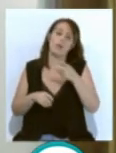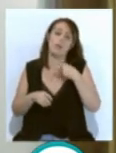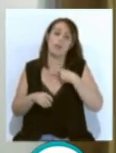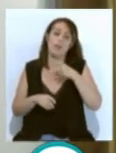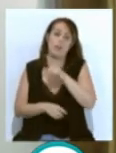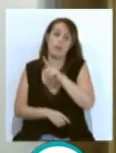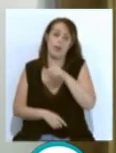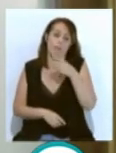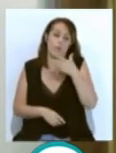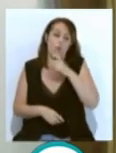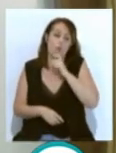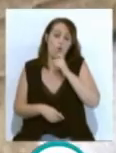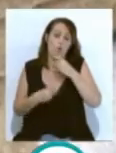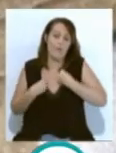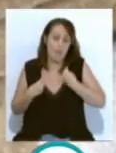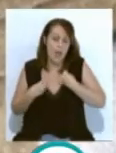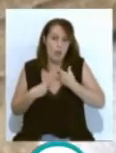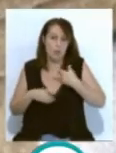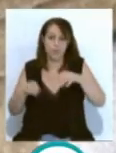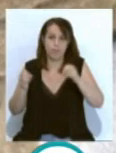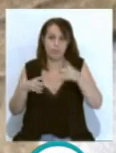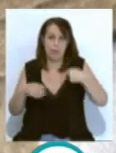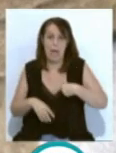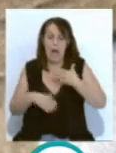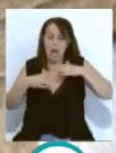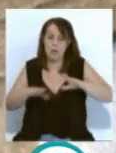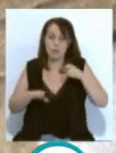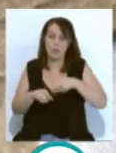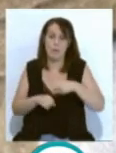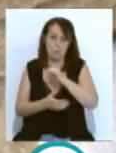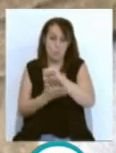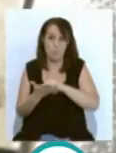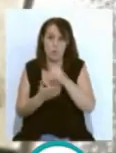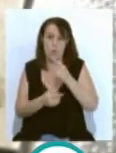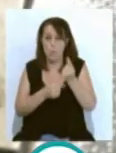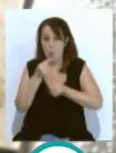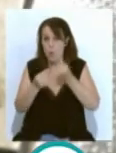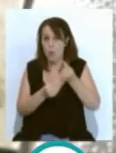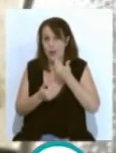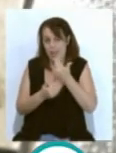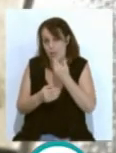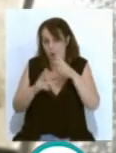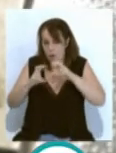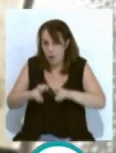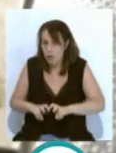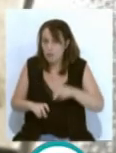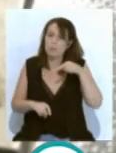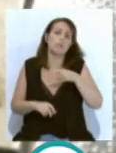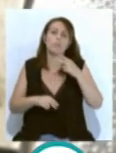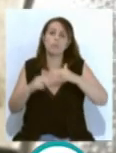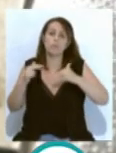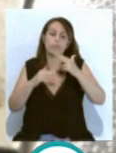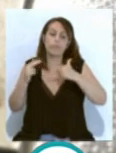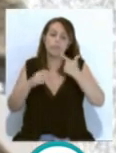cargas de profundidad cargadas con pólvora. A pesar de estas lagunas, poco a poco, gracias a la labor de investigadores, se ha reconstruido